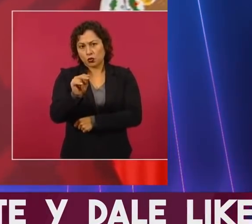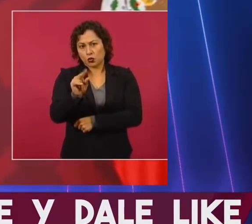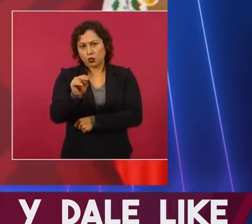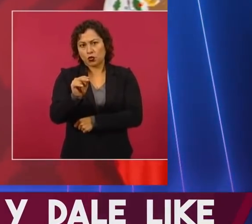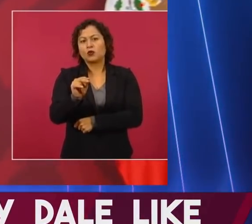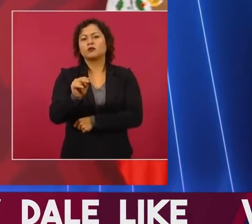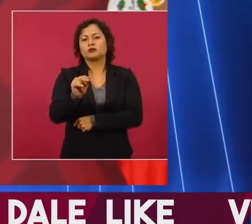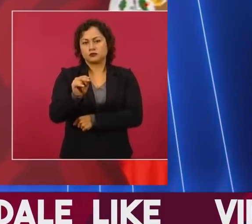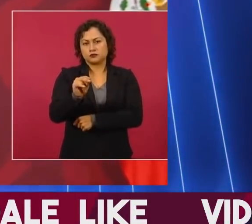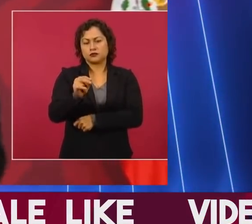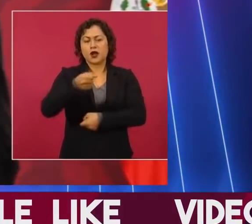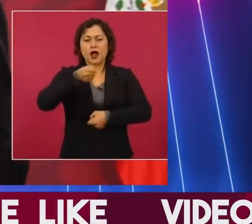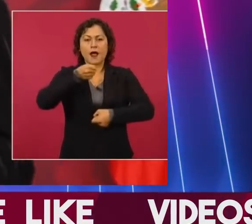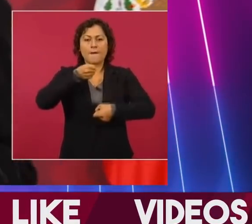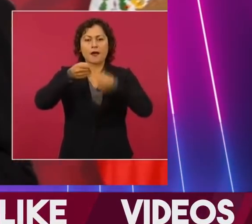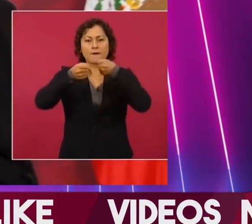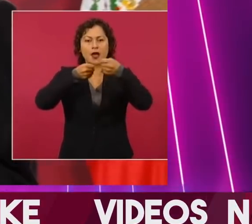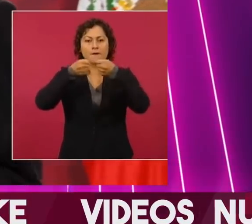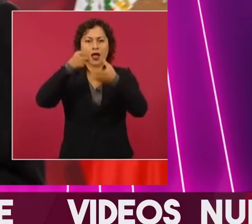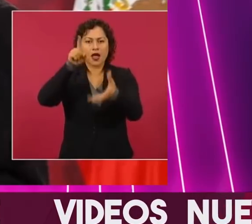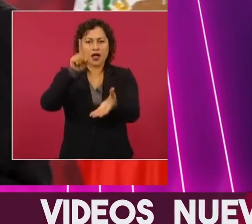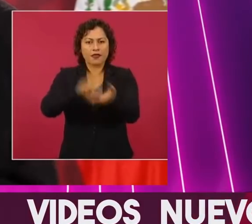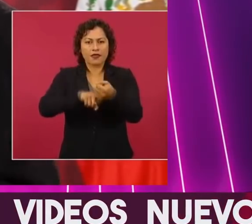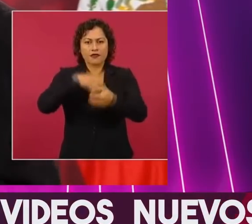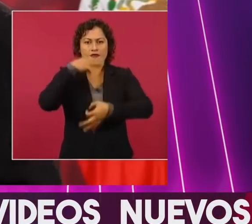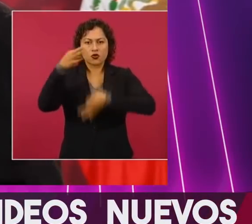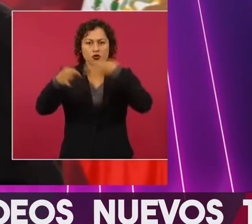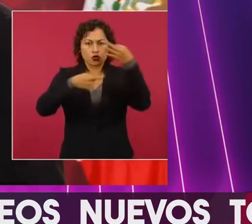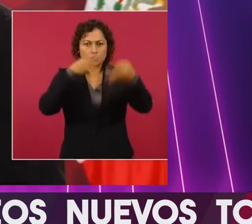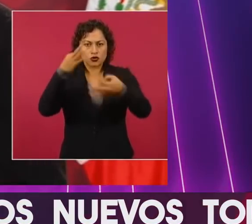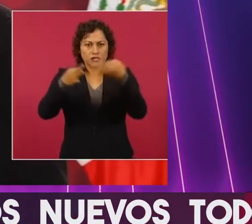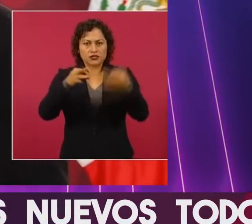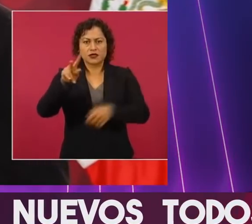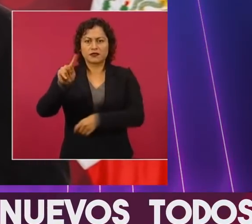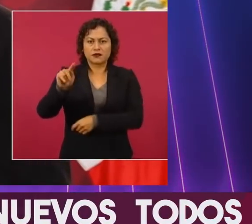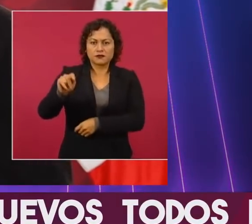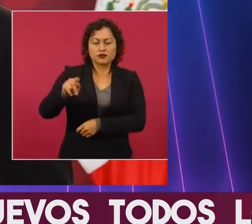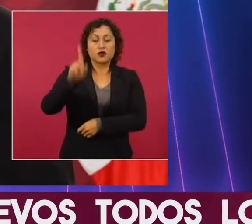conductores de noticias, mujeres y hombres,